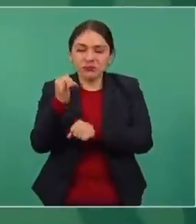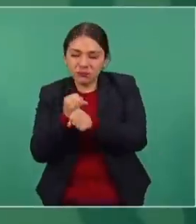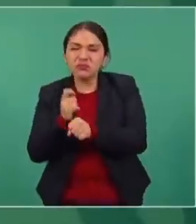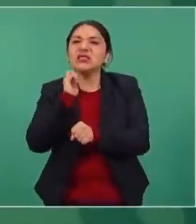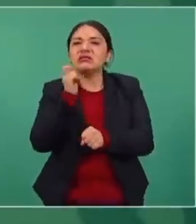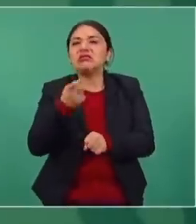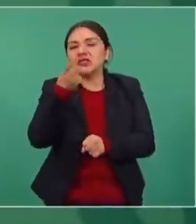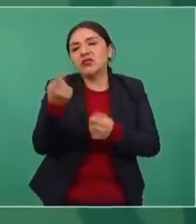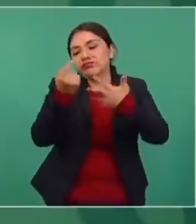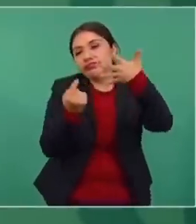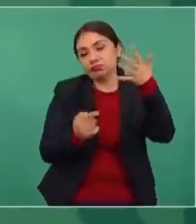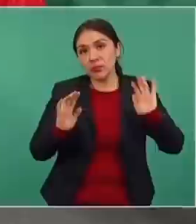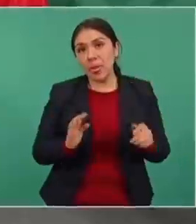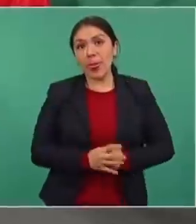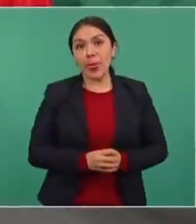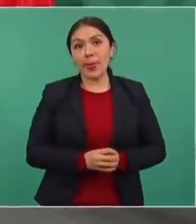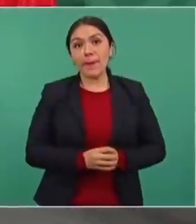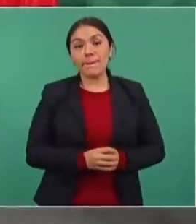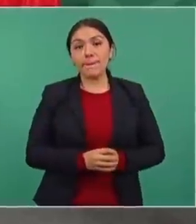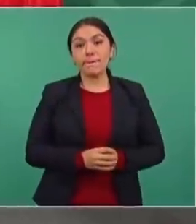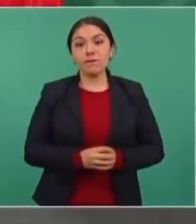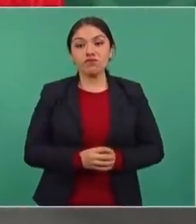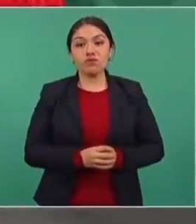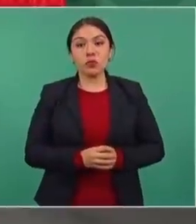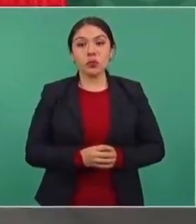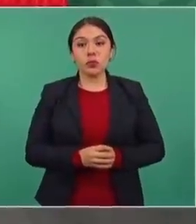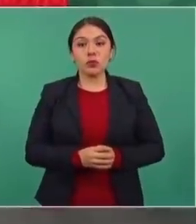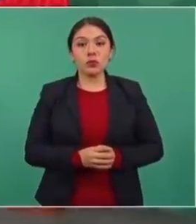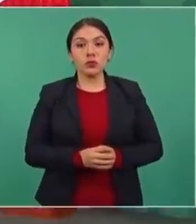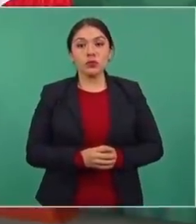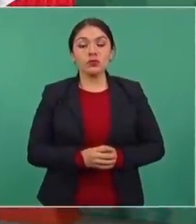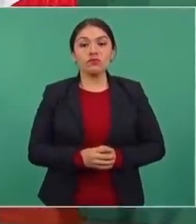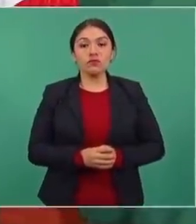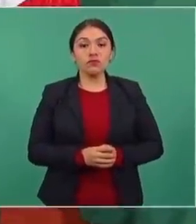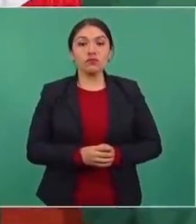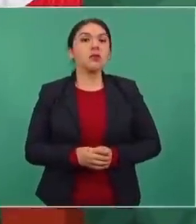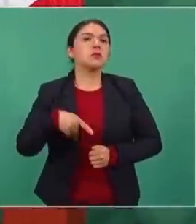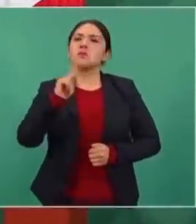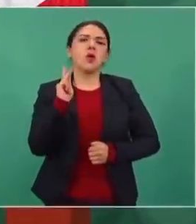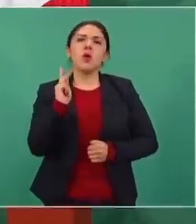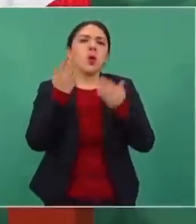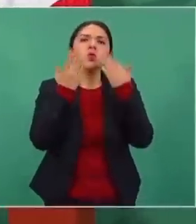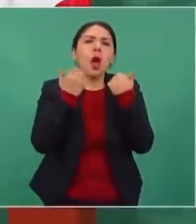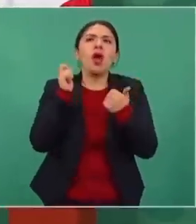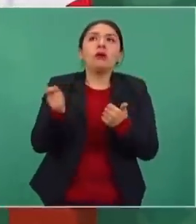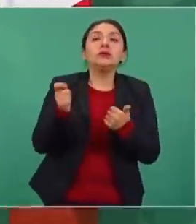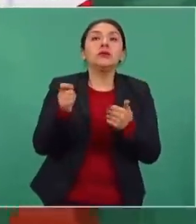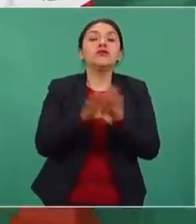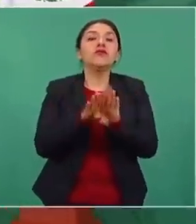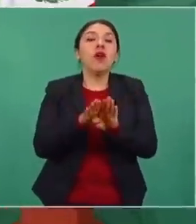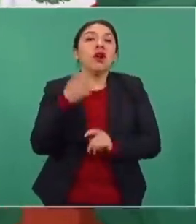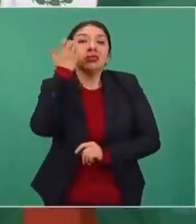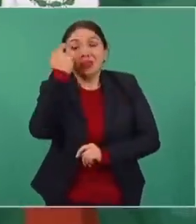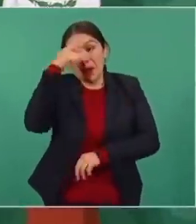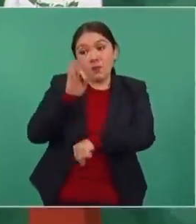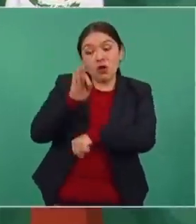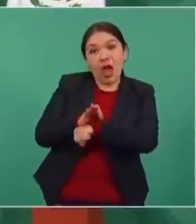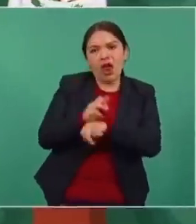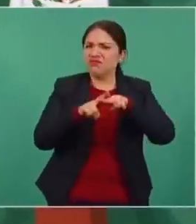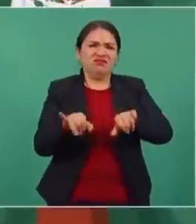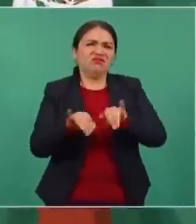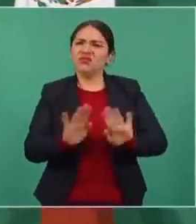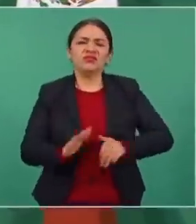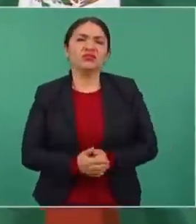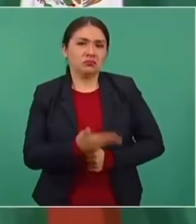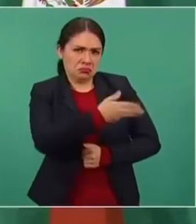y no hay en ningún caso el propósito de proteger a nadie.